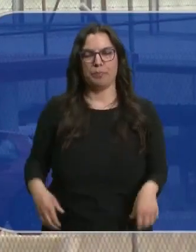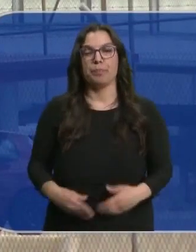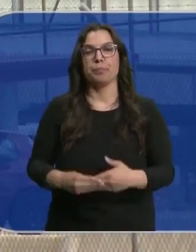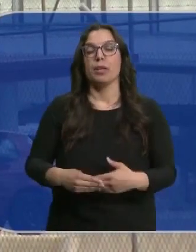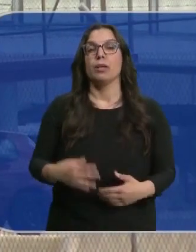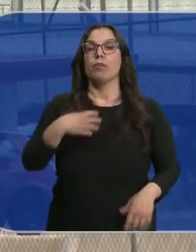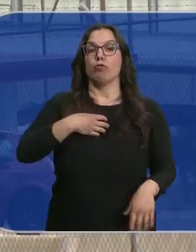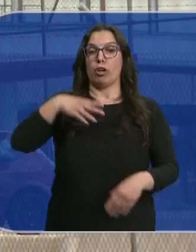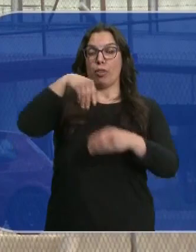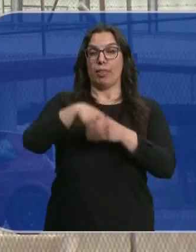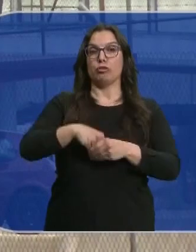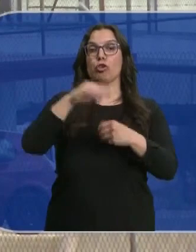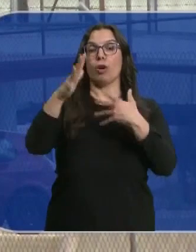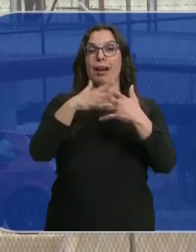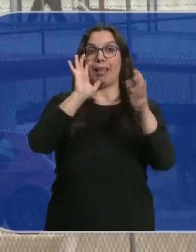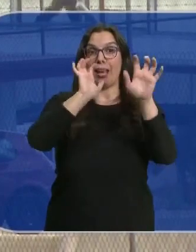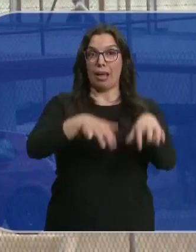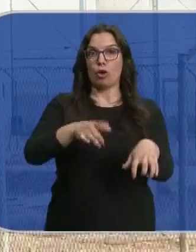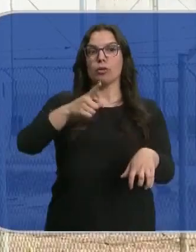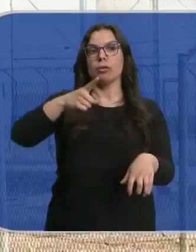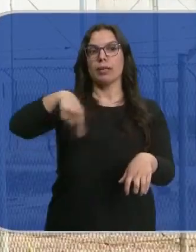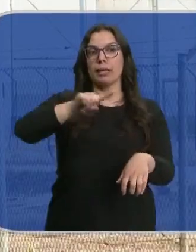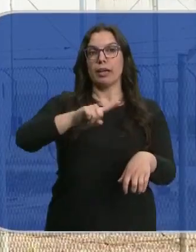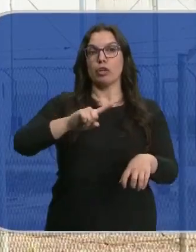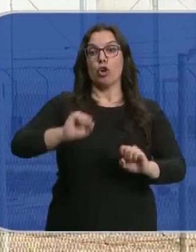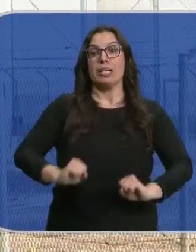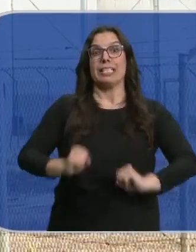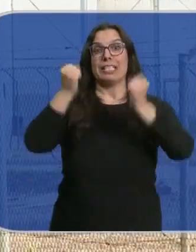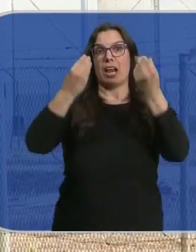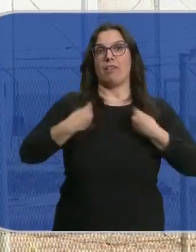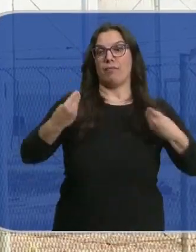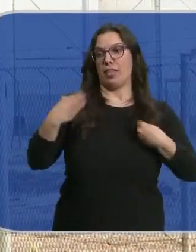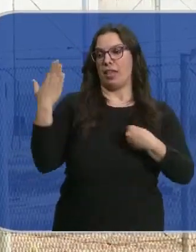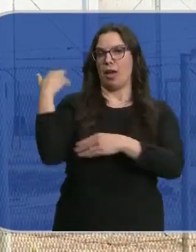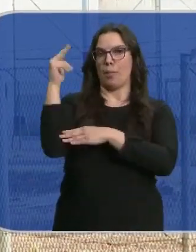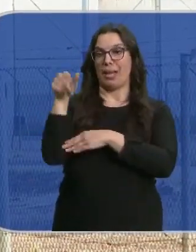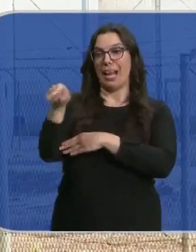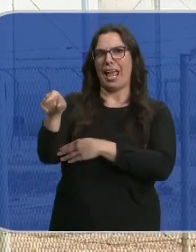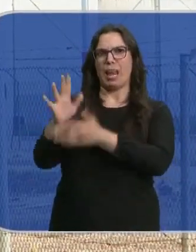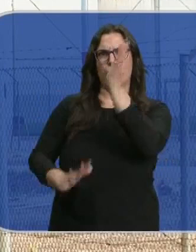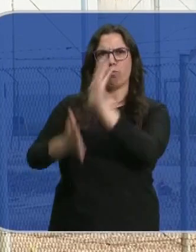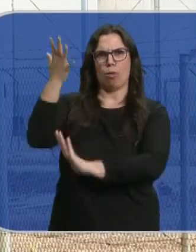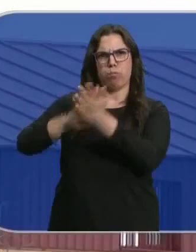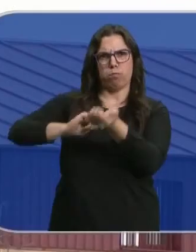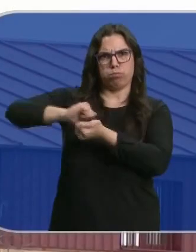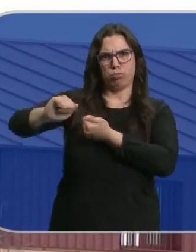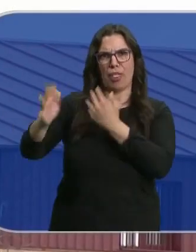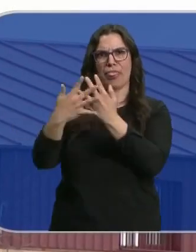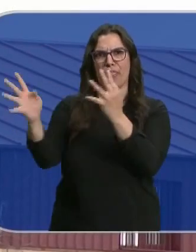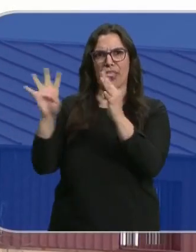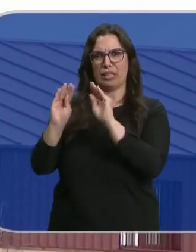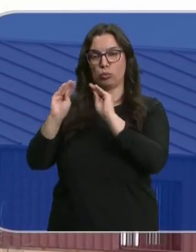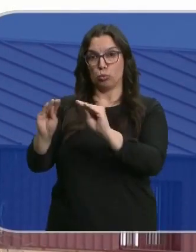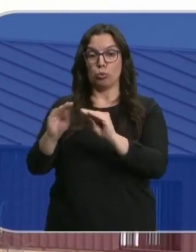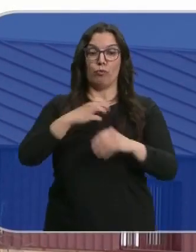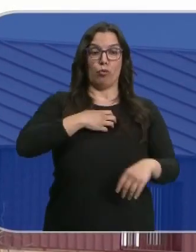Funcionarios del centro penitenciario de Mansilla de las Mulas en León salvaron la vida a un interno el pasado viernes cuando incendió su celda. Lo asegura CESIF en un